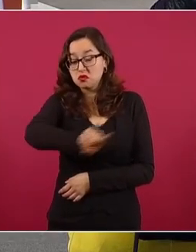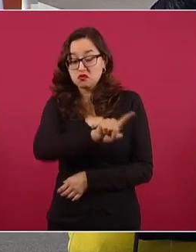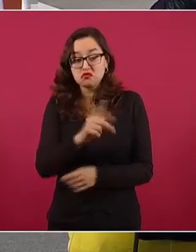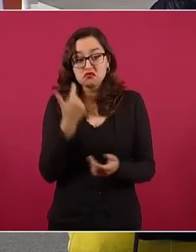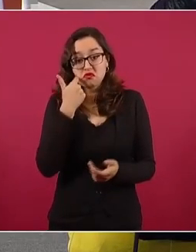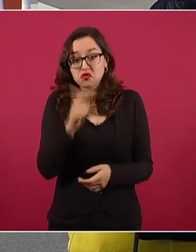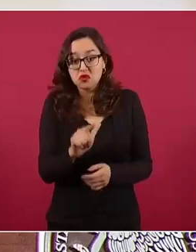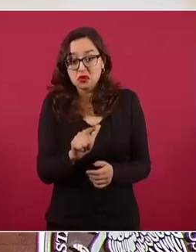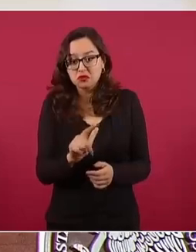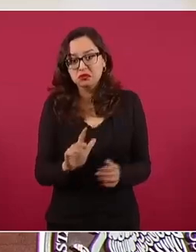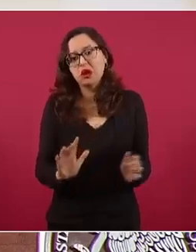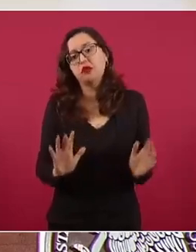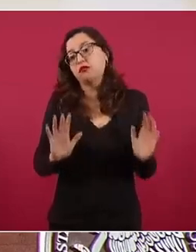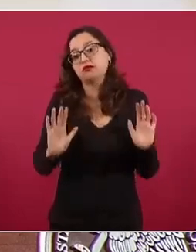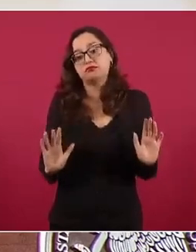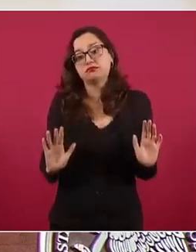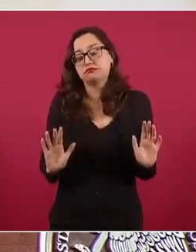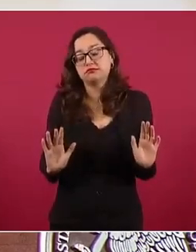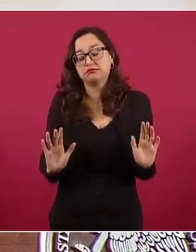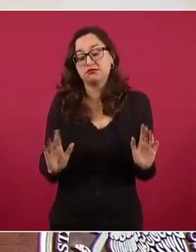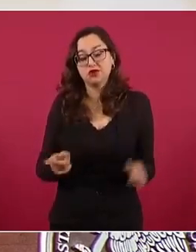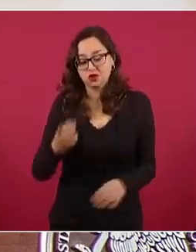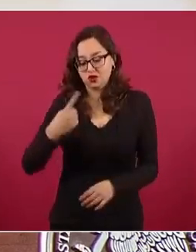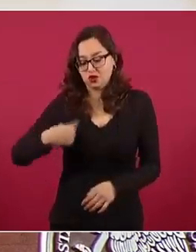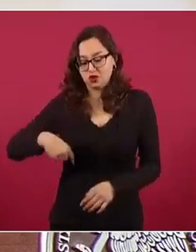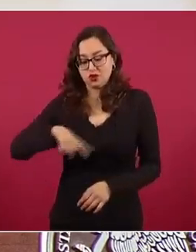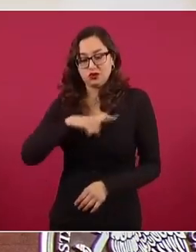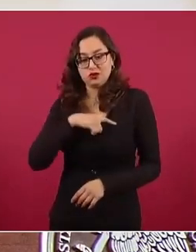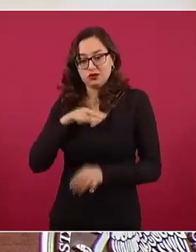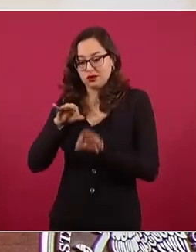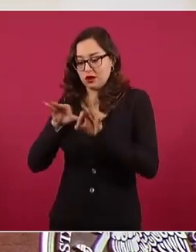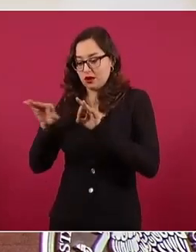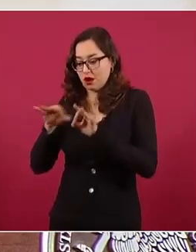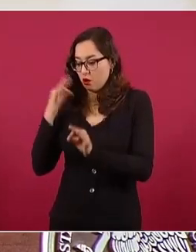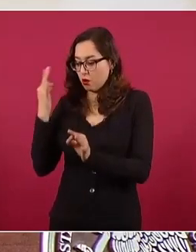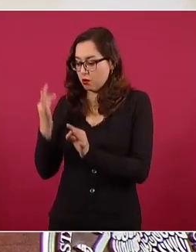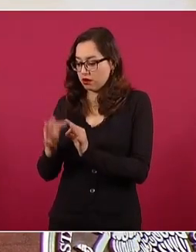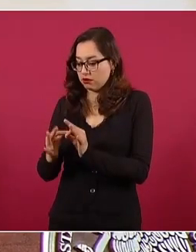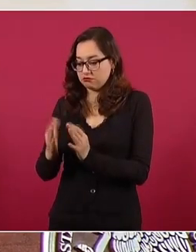se va a discutir. Claro, hay mucha manipulación.